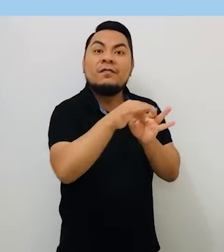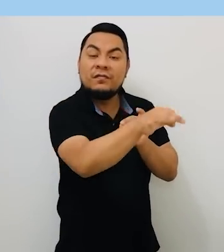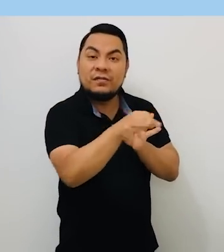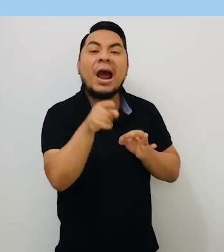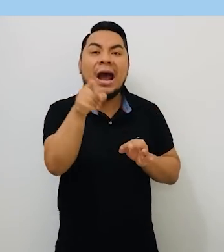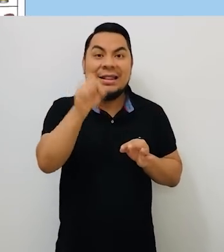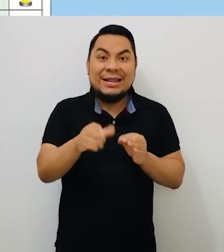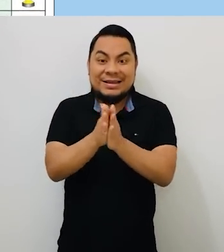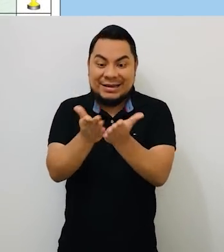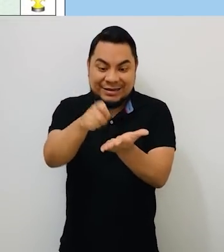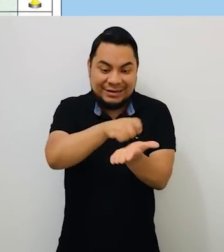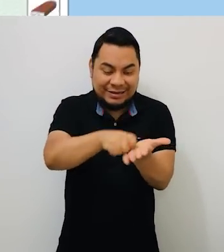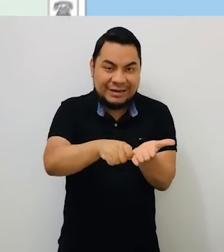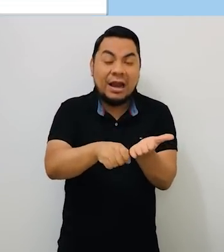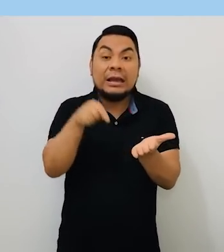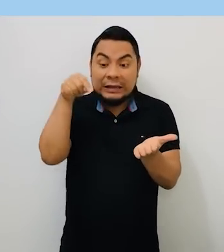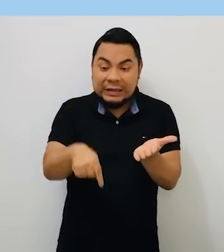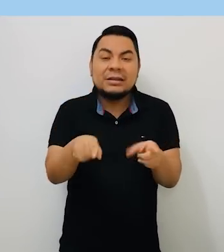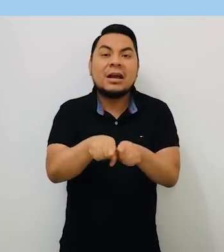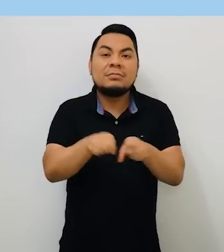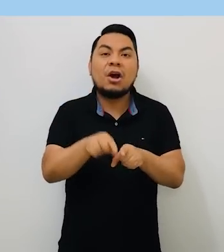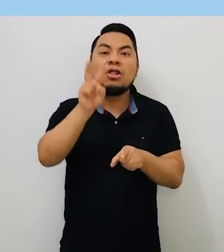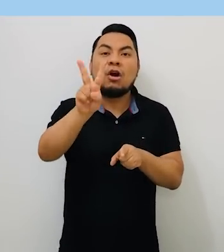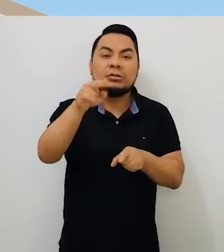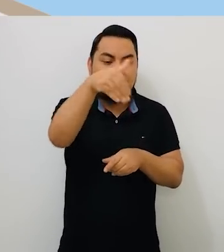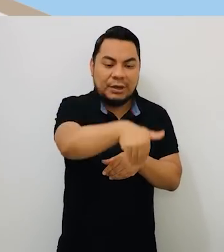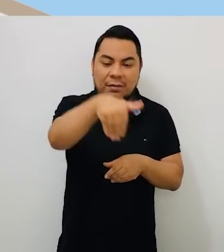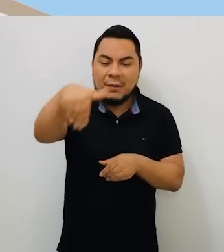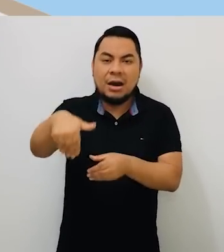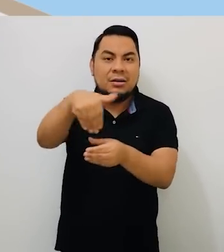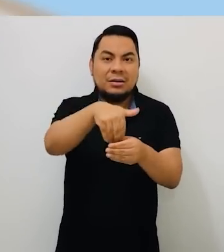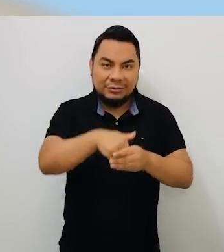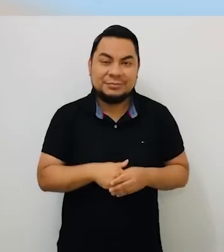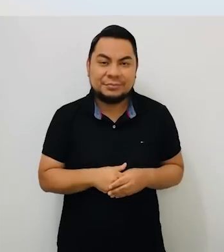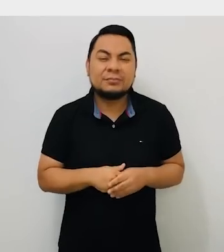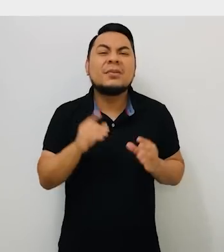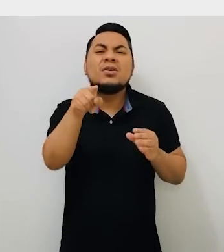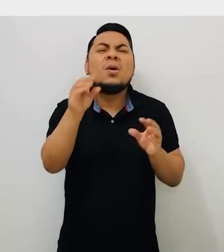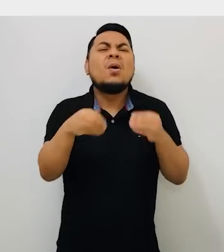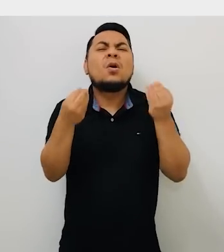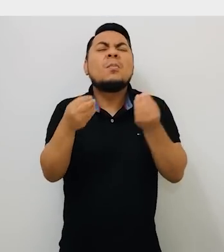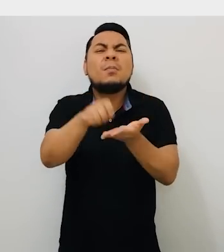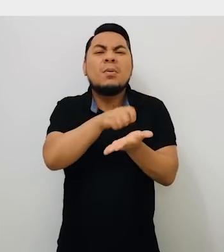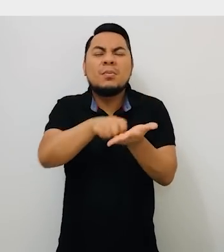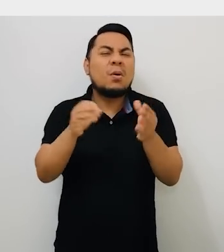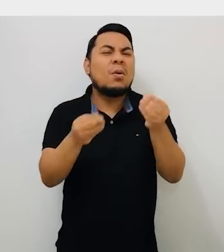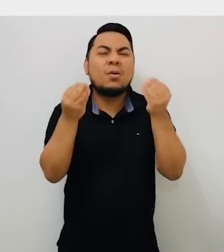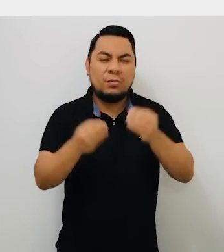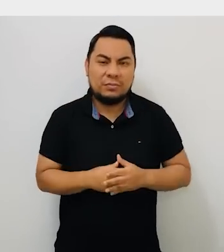regiones, además recibirás la cédula regional y en tu mesa habrá dos ánforas. ¿Cómo votar?